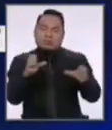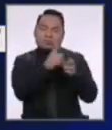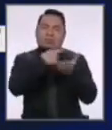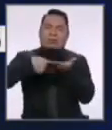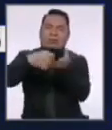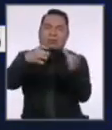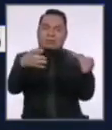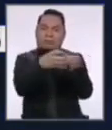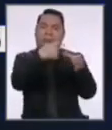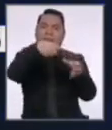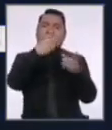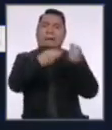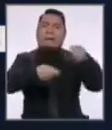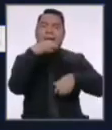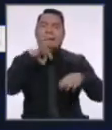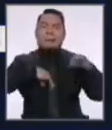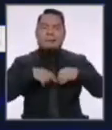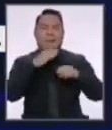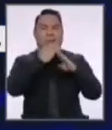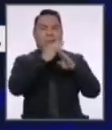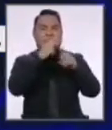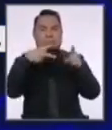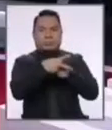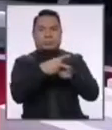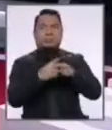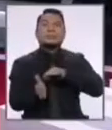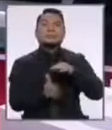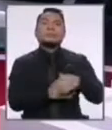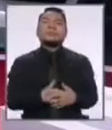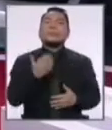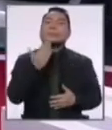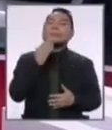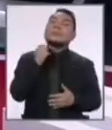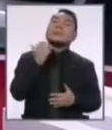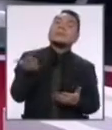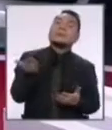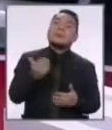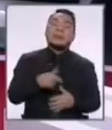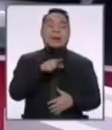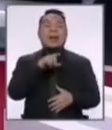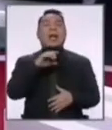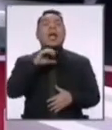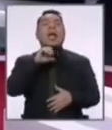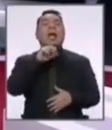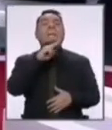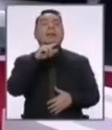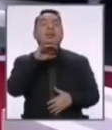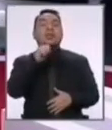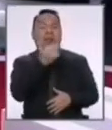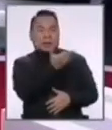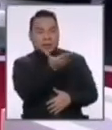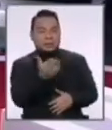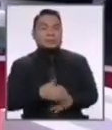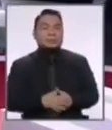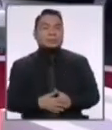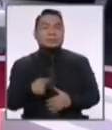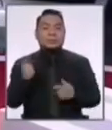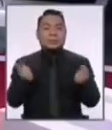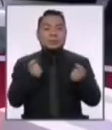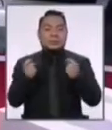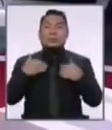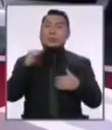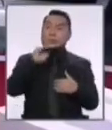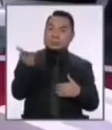oligopolio, vamos a parar esos abusos. ¿Quién continúa? ¿Don Alberto Bengolea? Porque el moderador puede